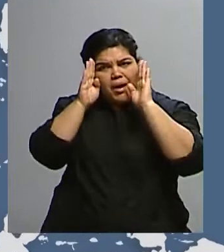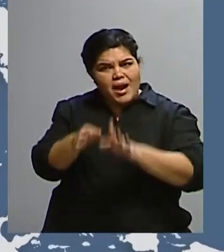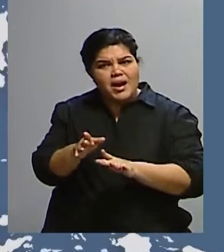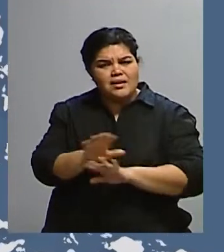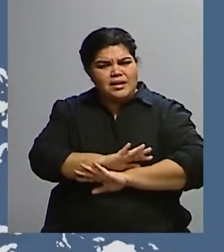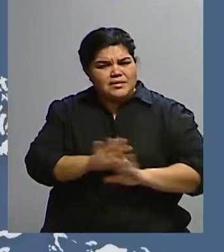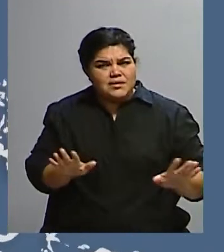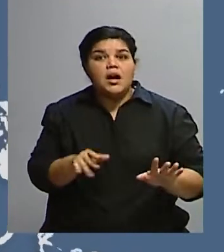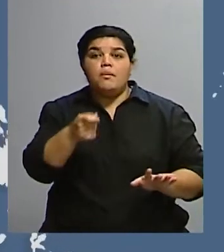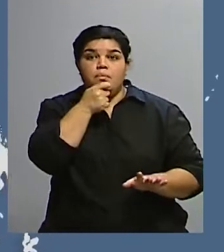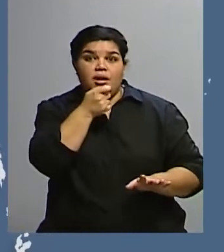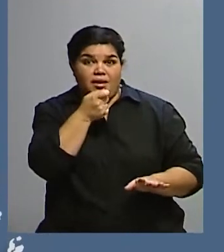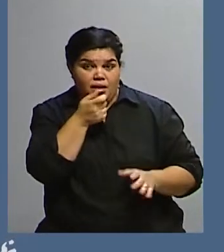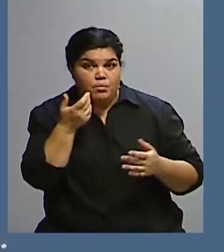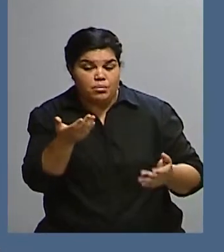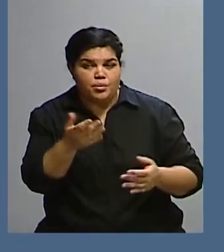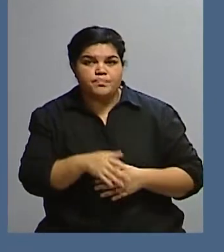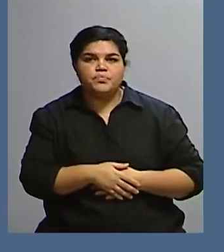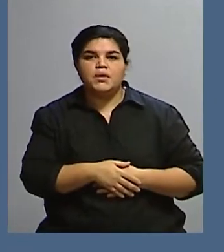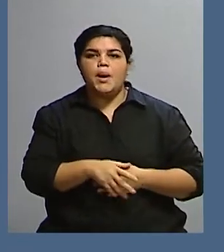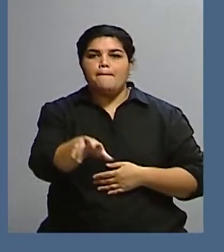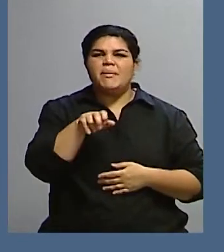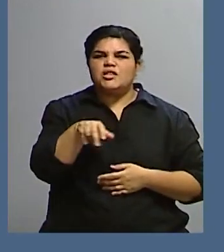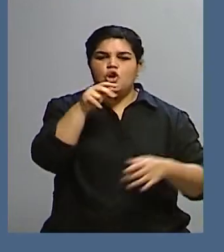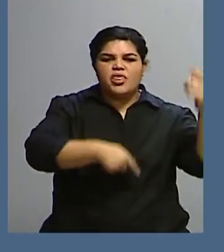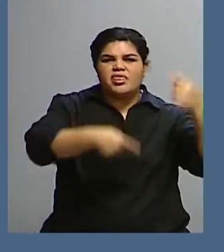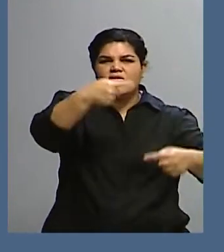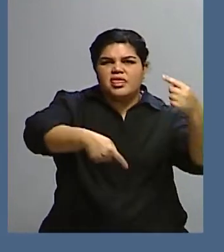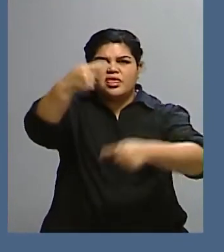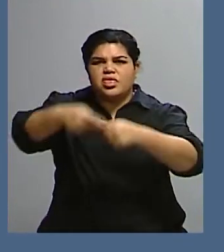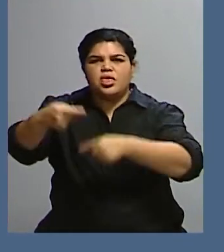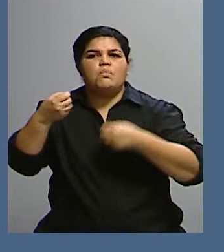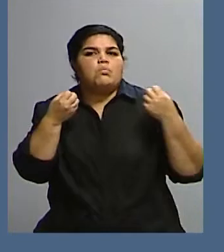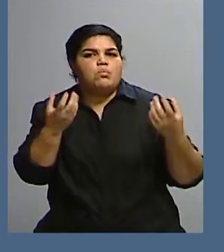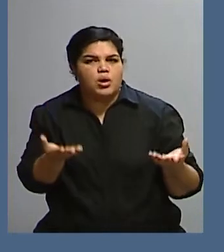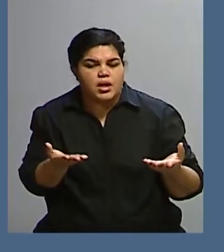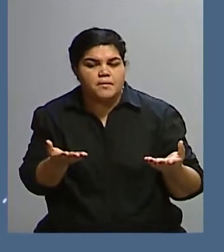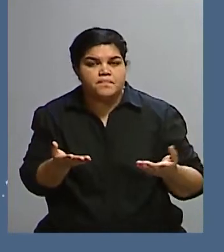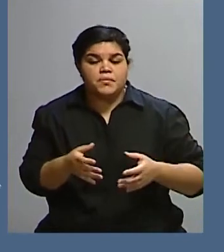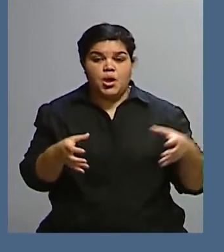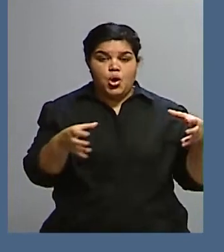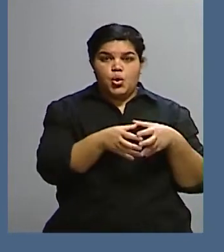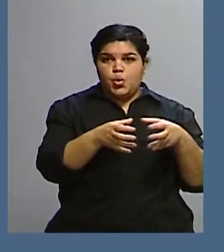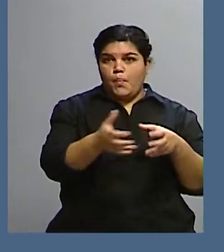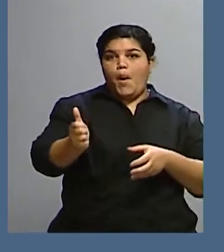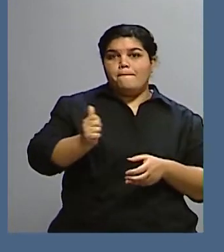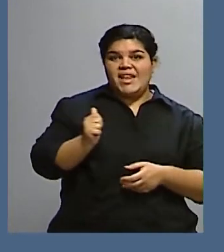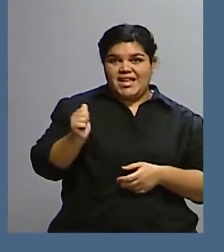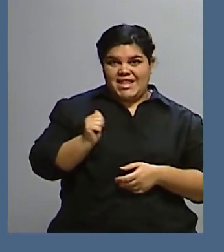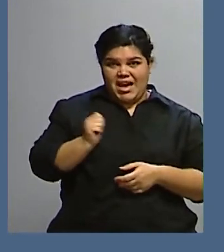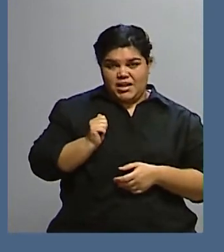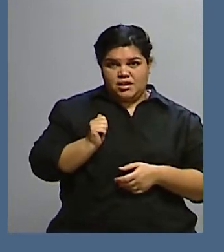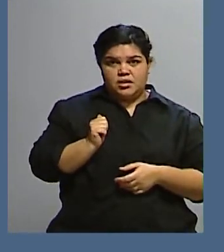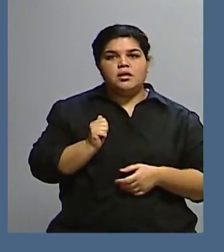ejemplo. Las pensiones han sido desiguales por lo siguiente, porque todo el aparato militar de Chile, todas las fuerzas